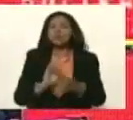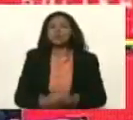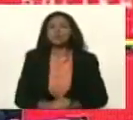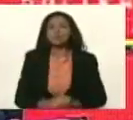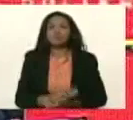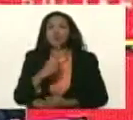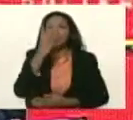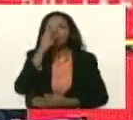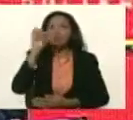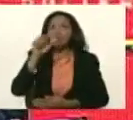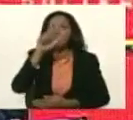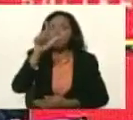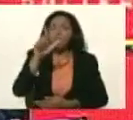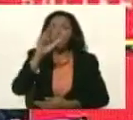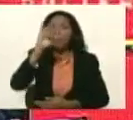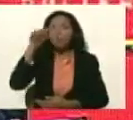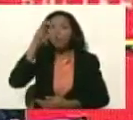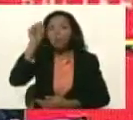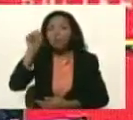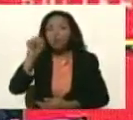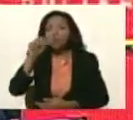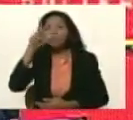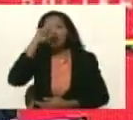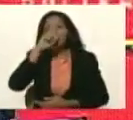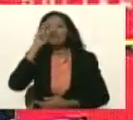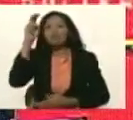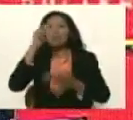de junio del año 2006